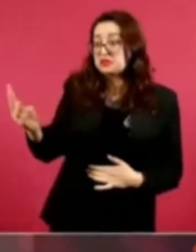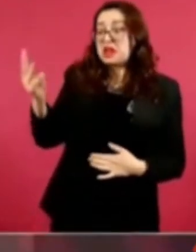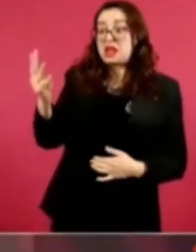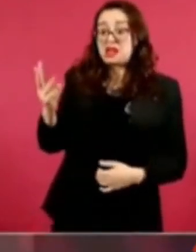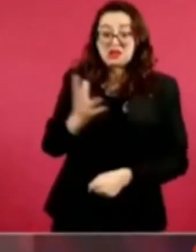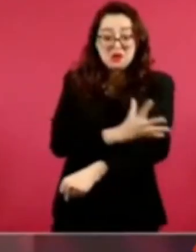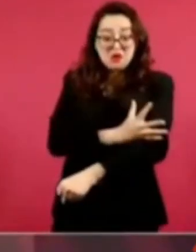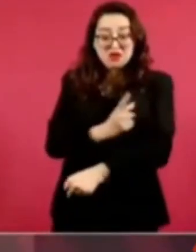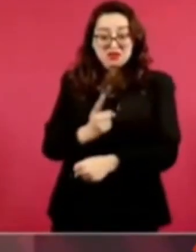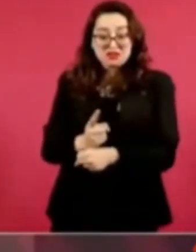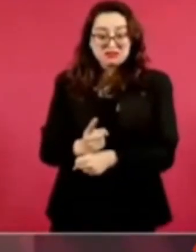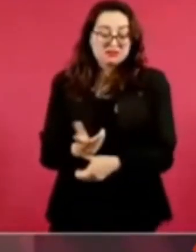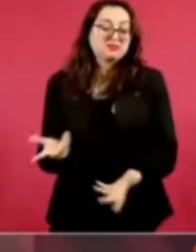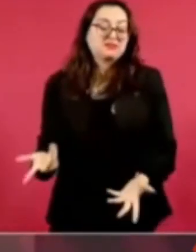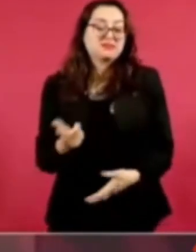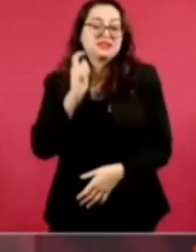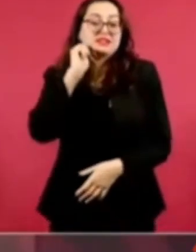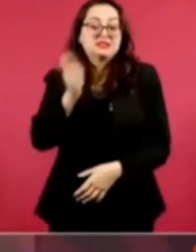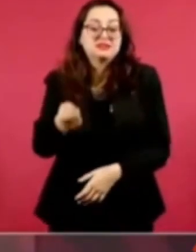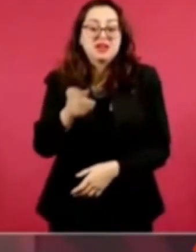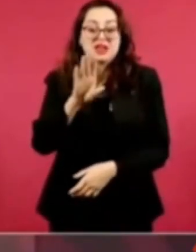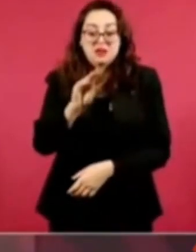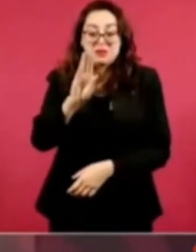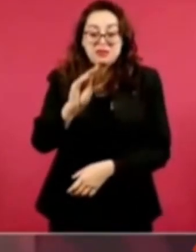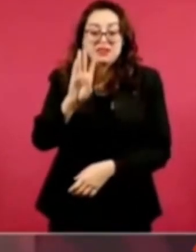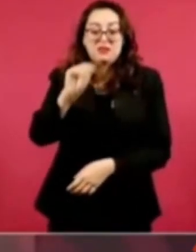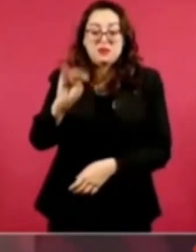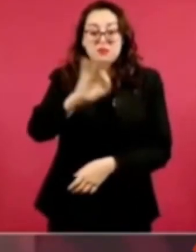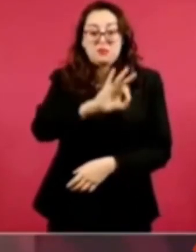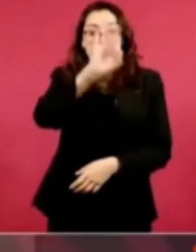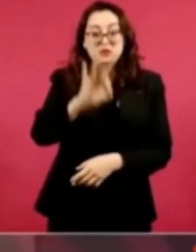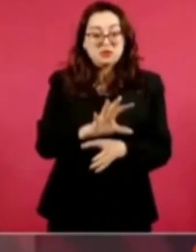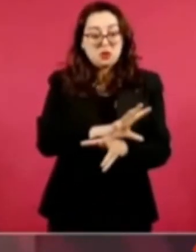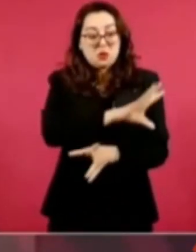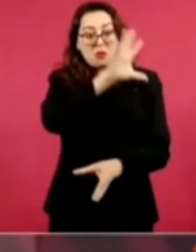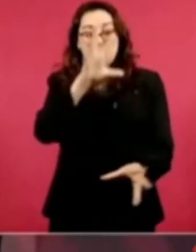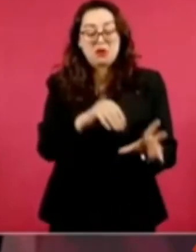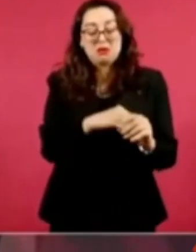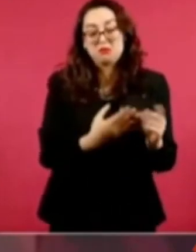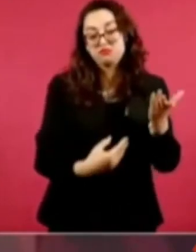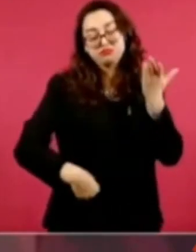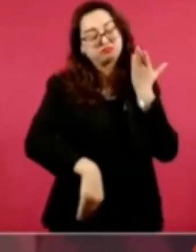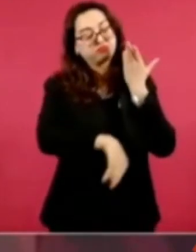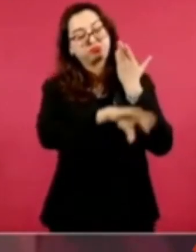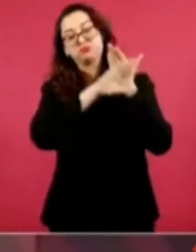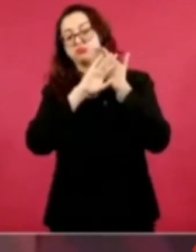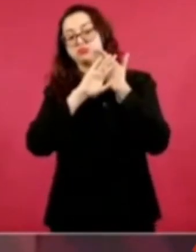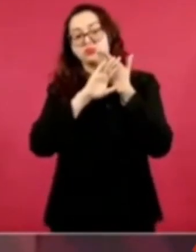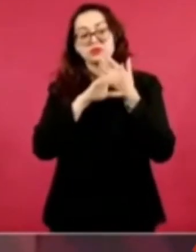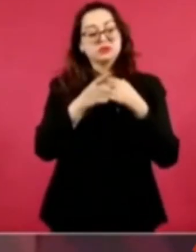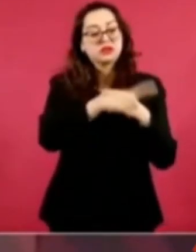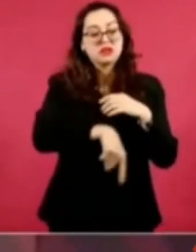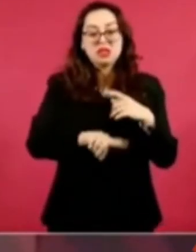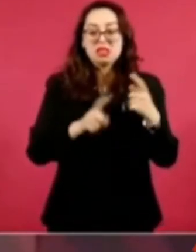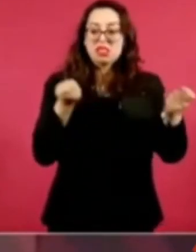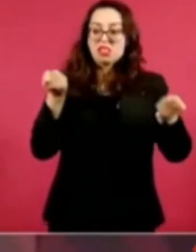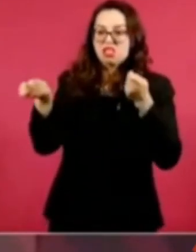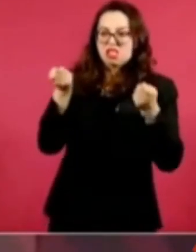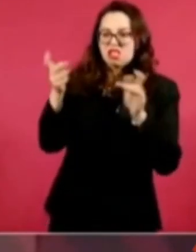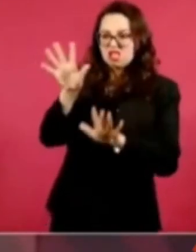Total, es completo el control, la manipulación, porque los dueños